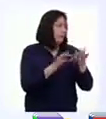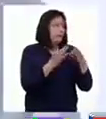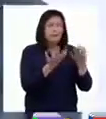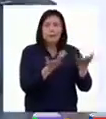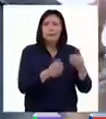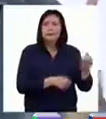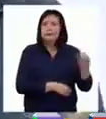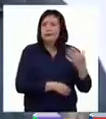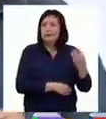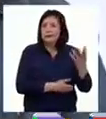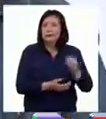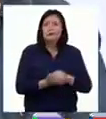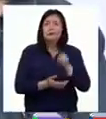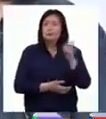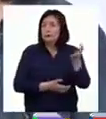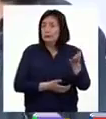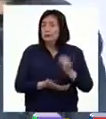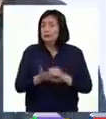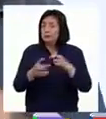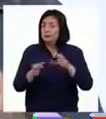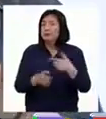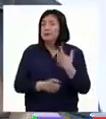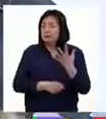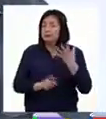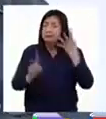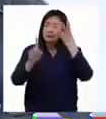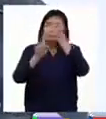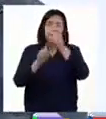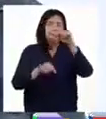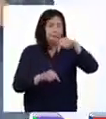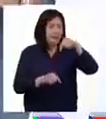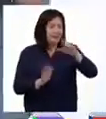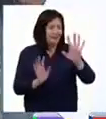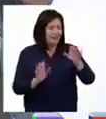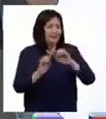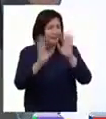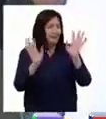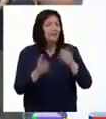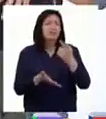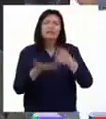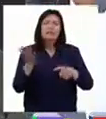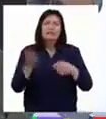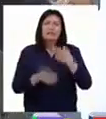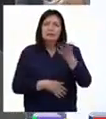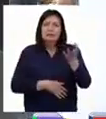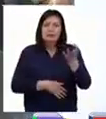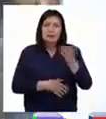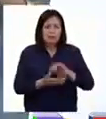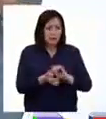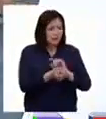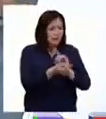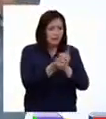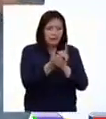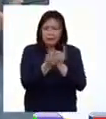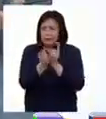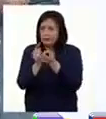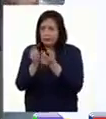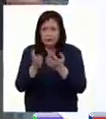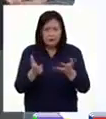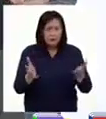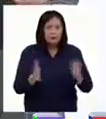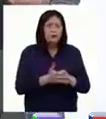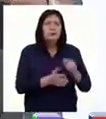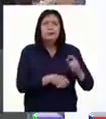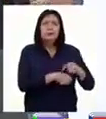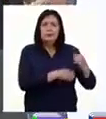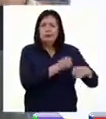familiares. Esto nos permitió cumplir con el reto de esta actividad, que fue reconocer los cambios que se dieron en los objetos a